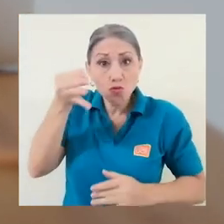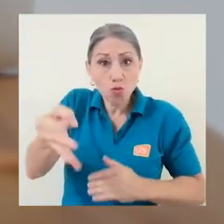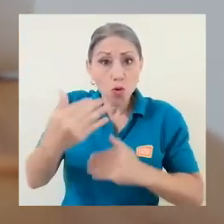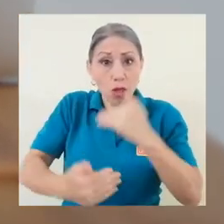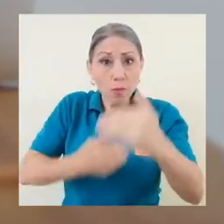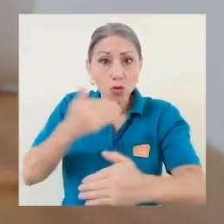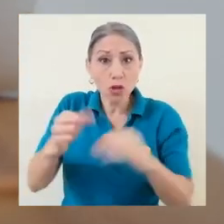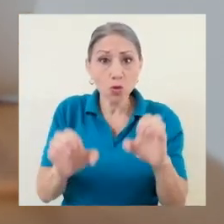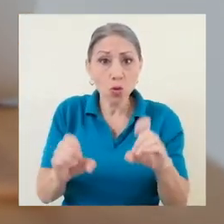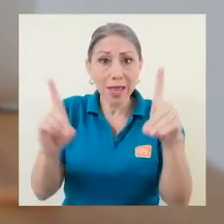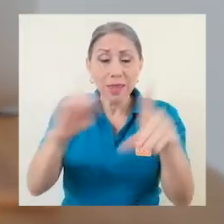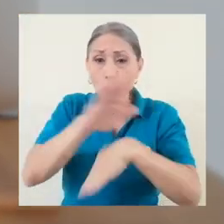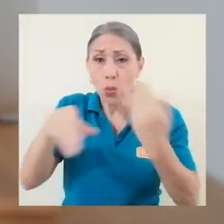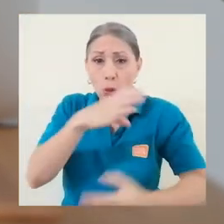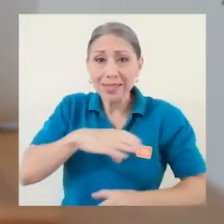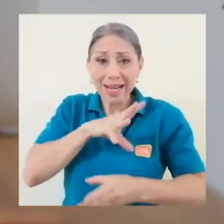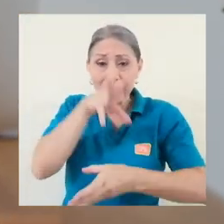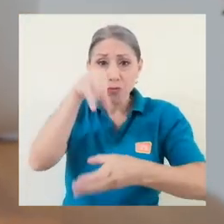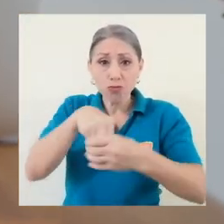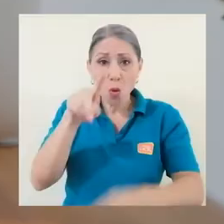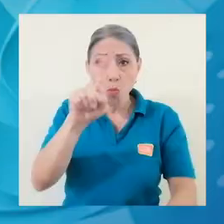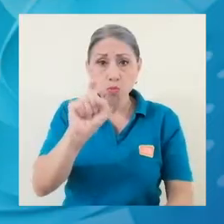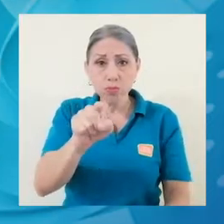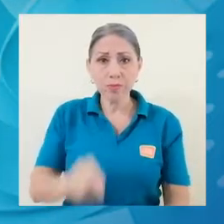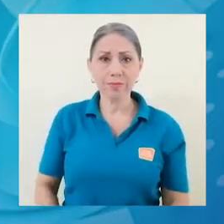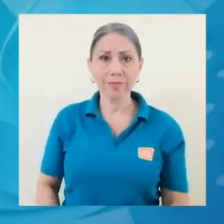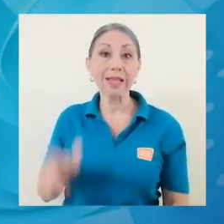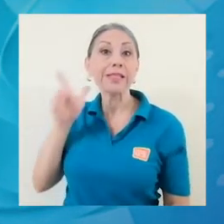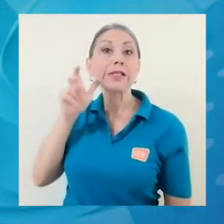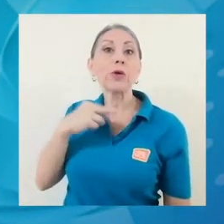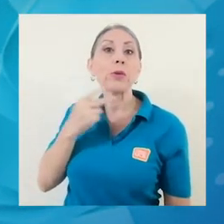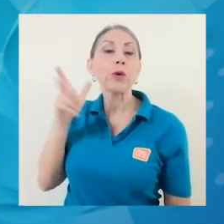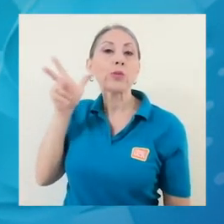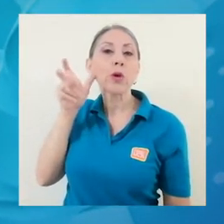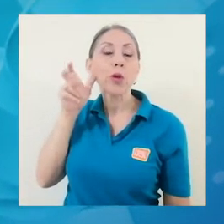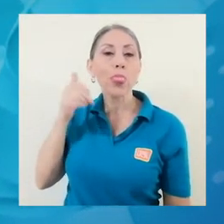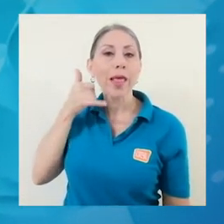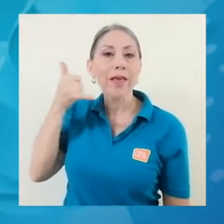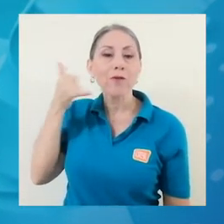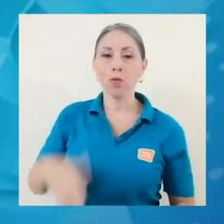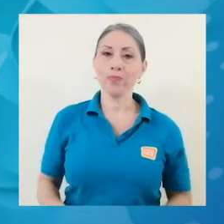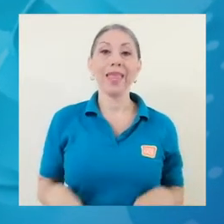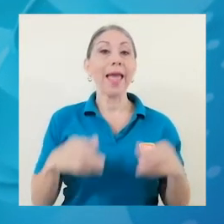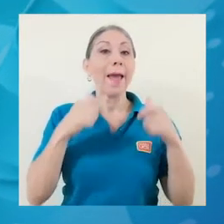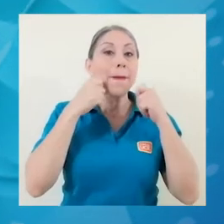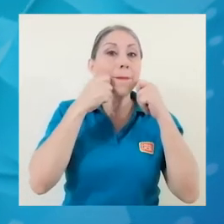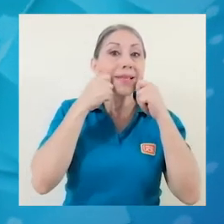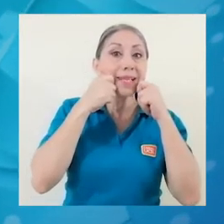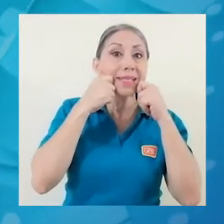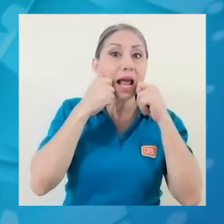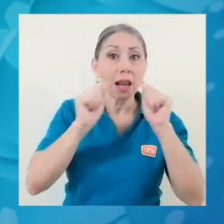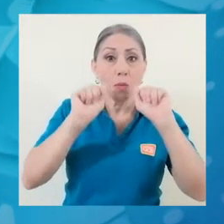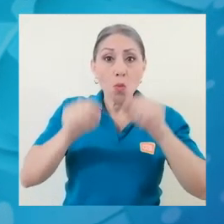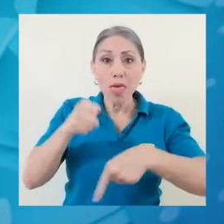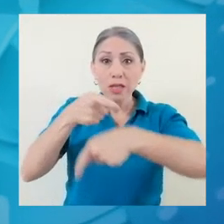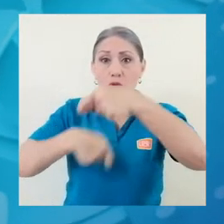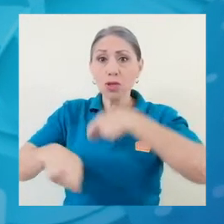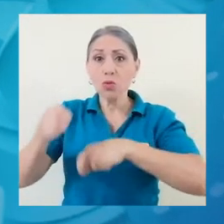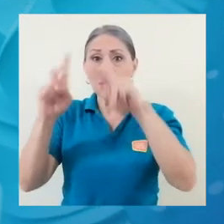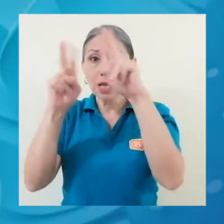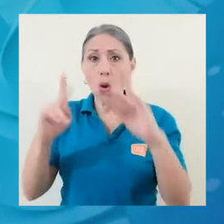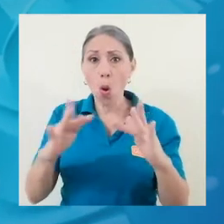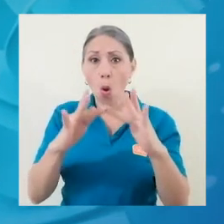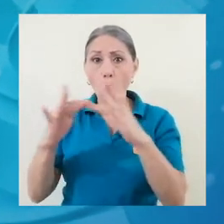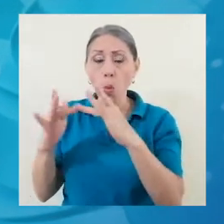educativo y todo lo que lo conforma. ¿Puede sustituirse la educación presencial con la virtualización? Yo